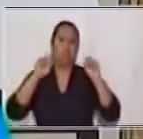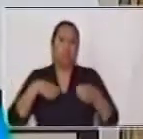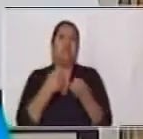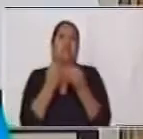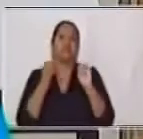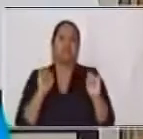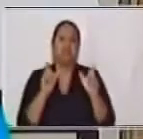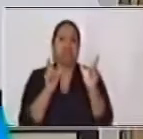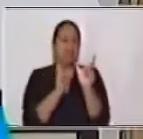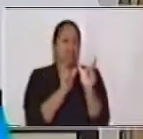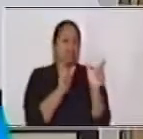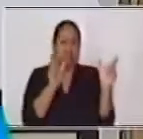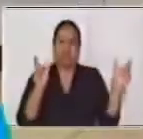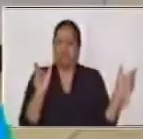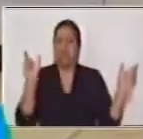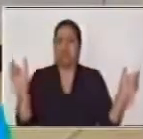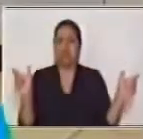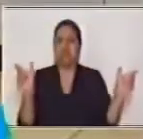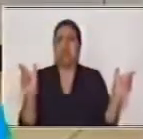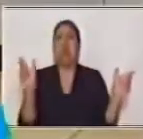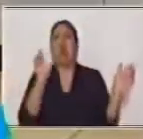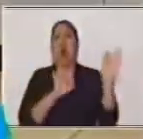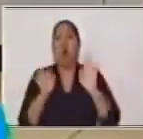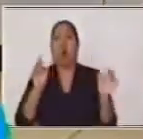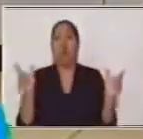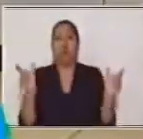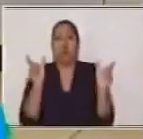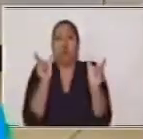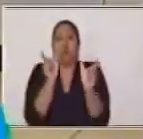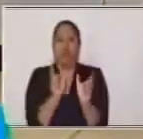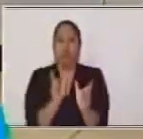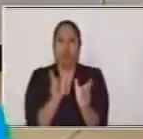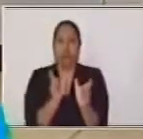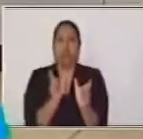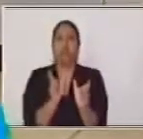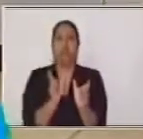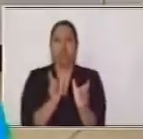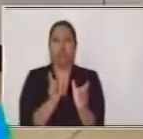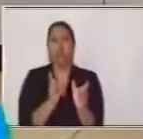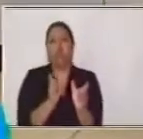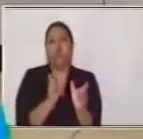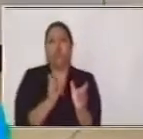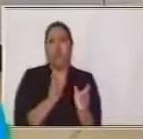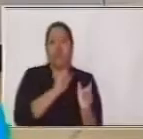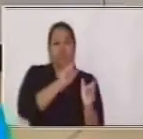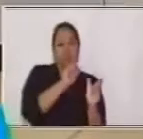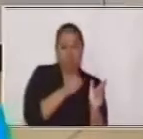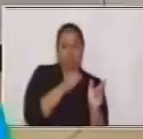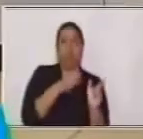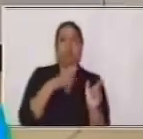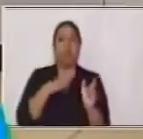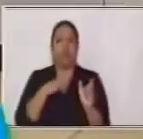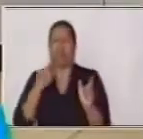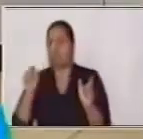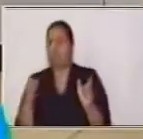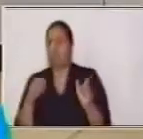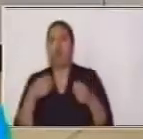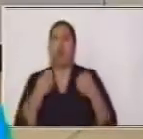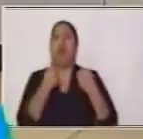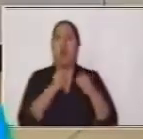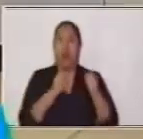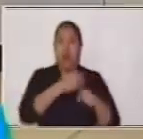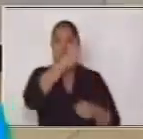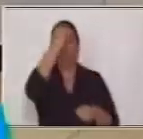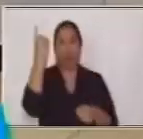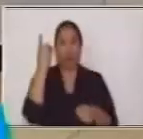puntuación hace que estén íntimamente ligadas, pero cada una es independiente de forma sintáctica. Hago tareas, escucho